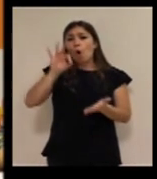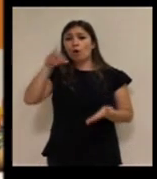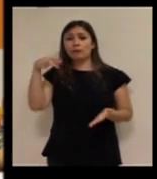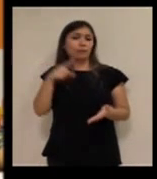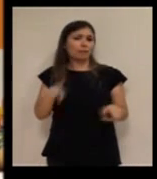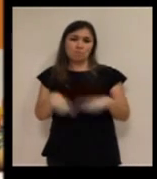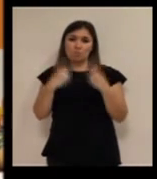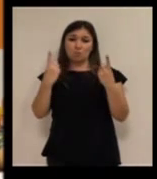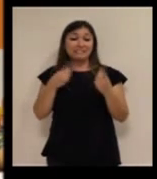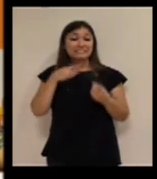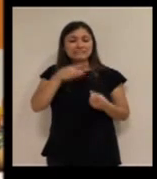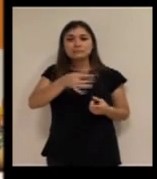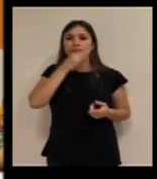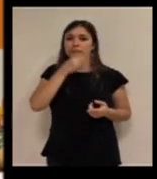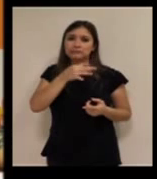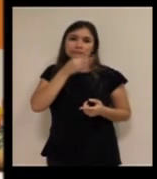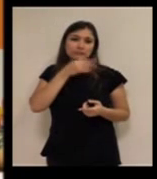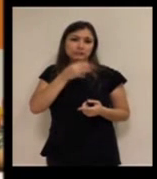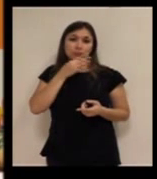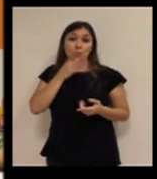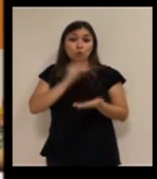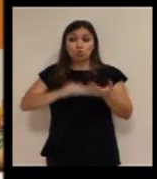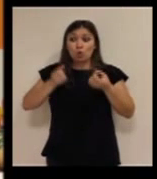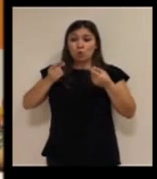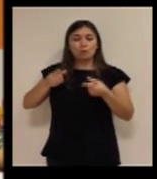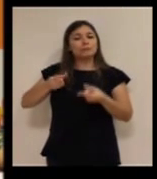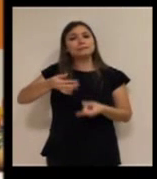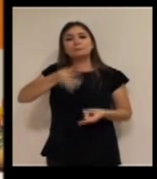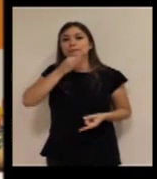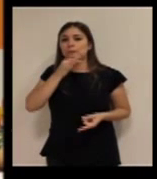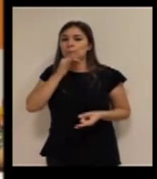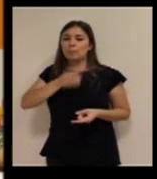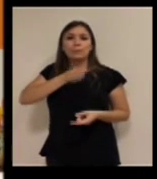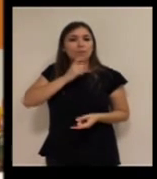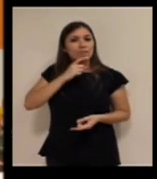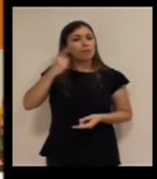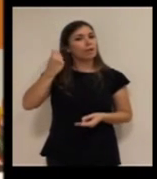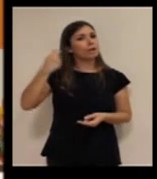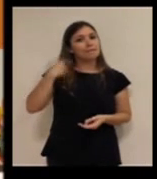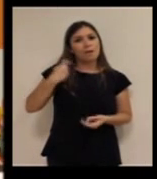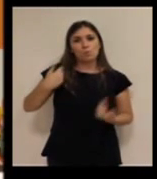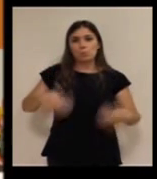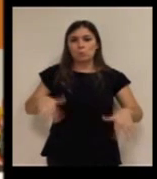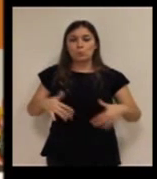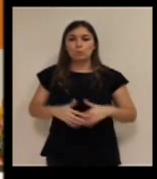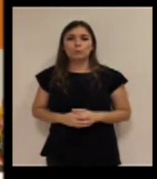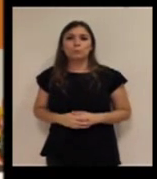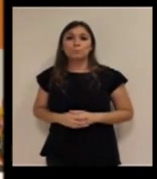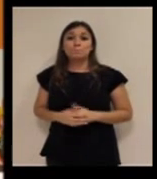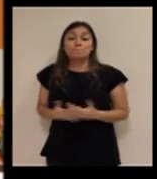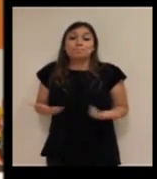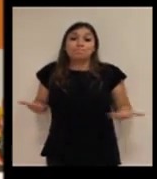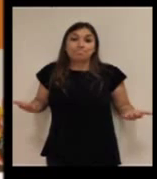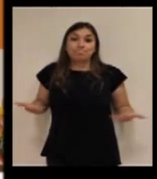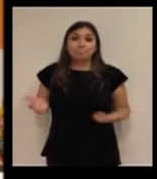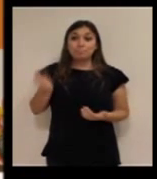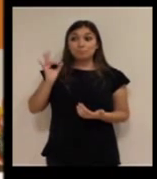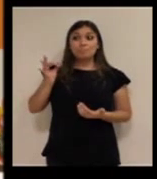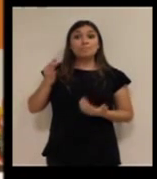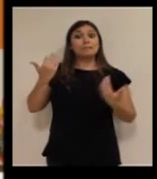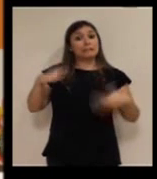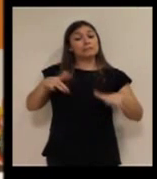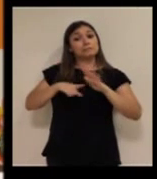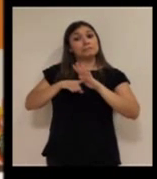Son soluciones complejas y difíciles y caras y también se han